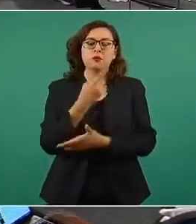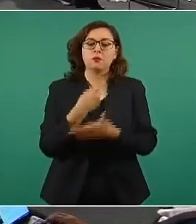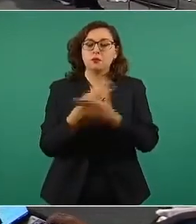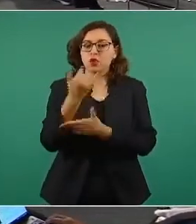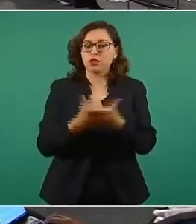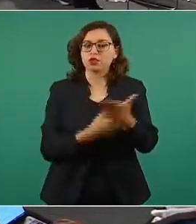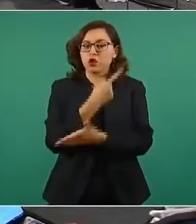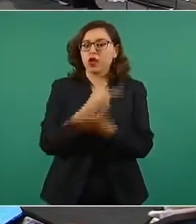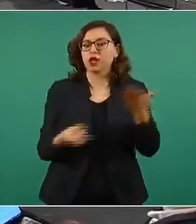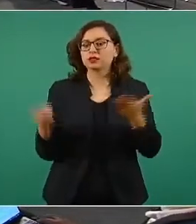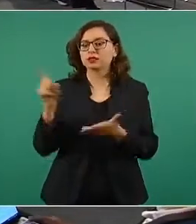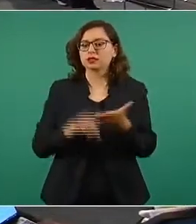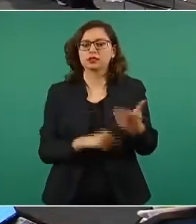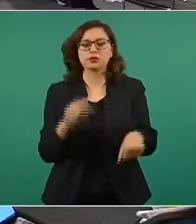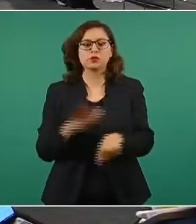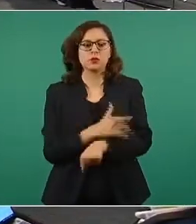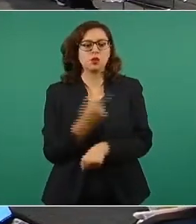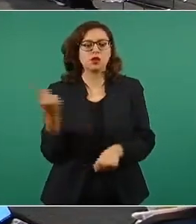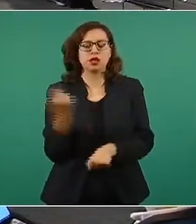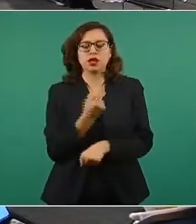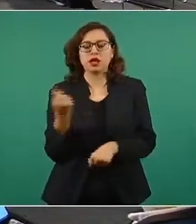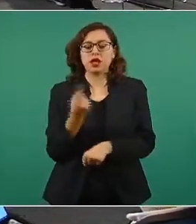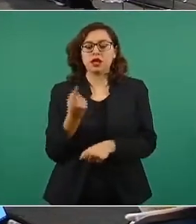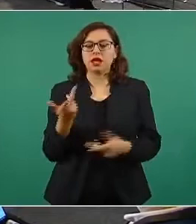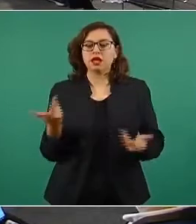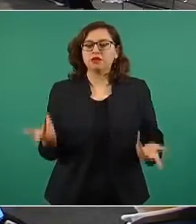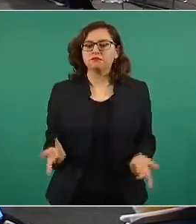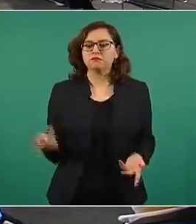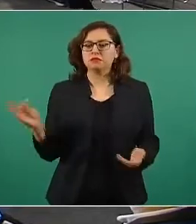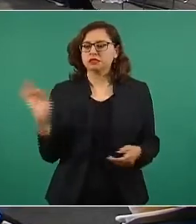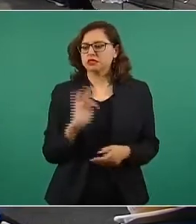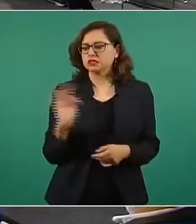Le ha salido muy caro al gobierno mexicano.